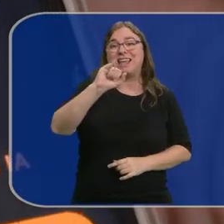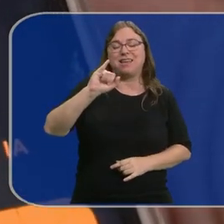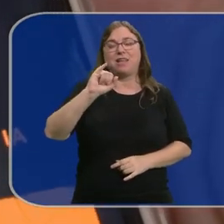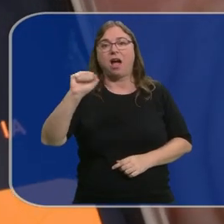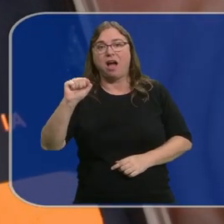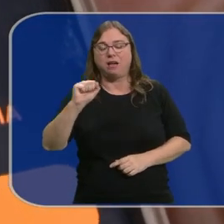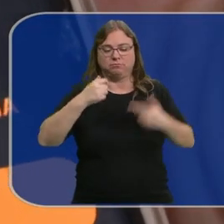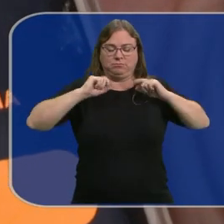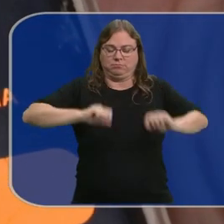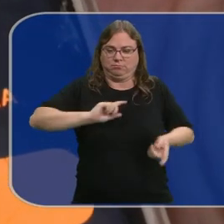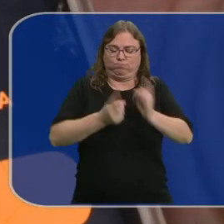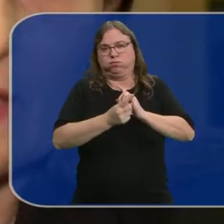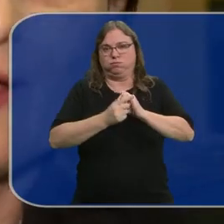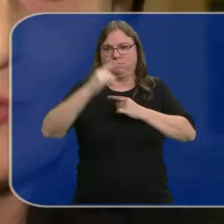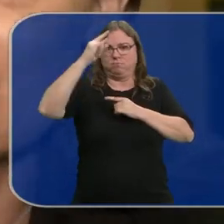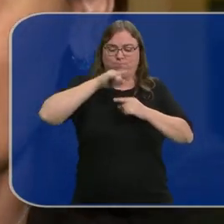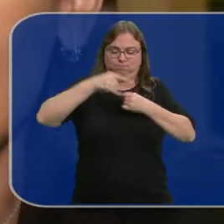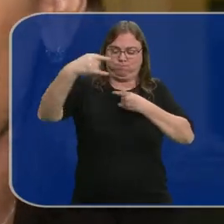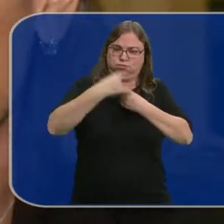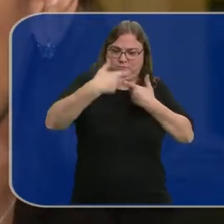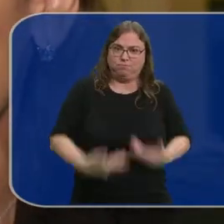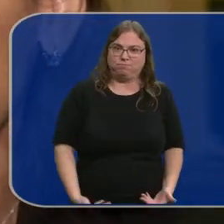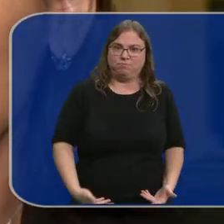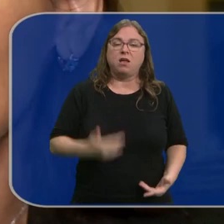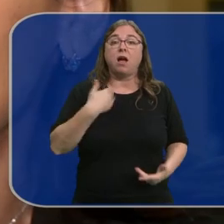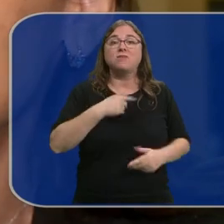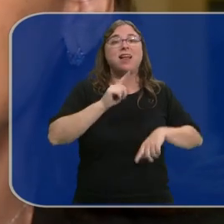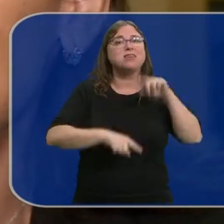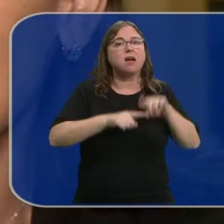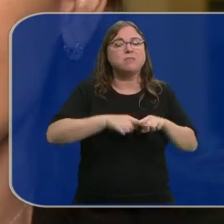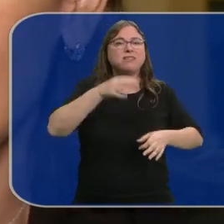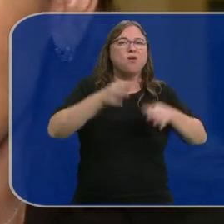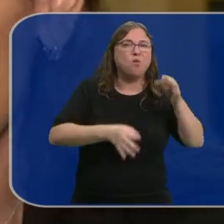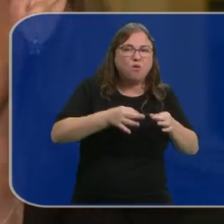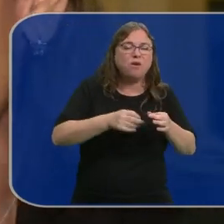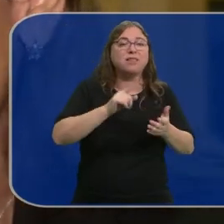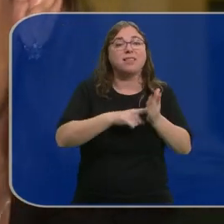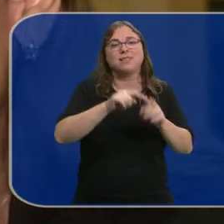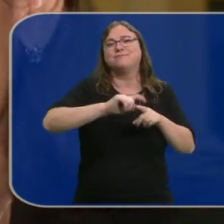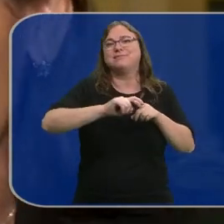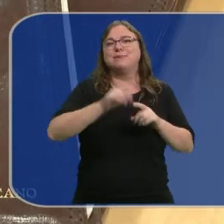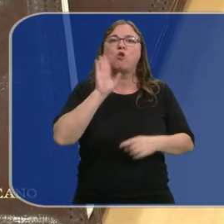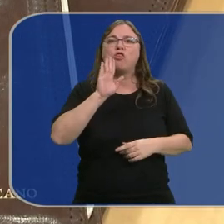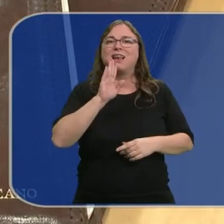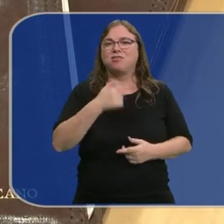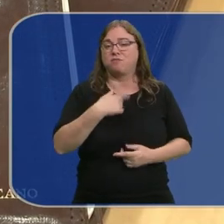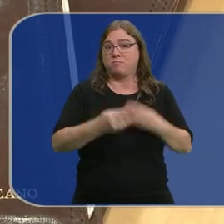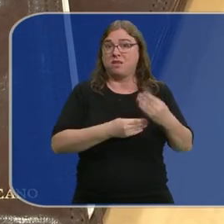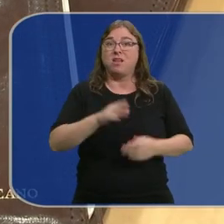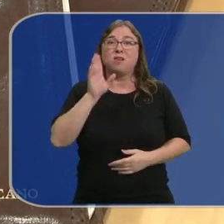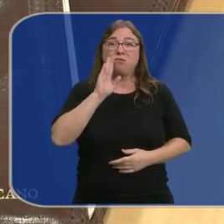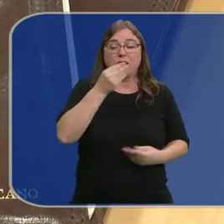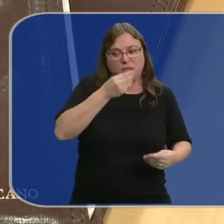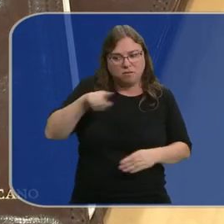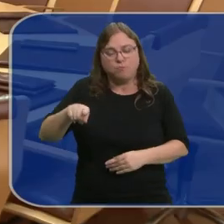artificial, obligan a actualizarse. Será la jurisprudencia la que en base a los tipos existentes en el Código Penal lo adapte. La violencia